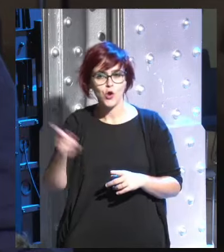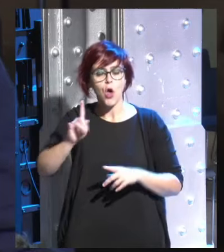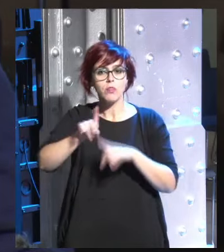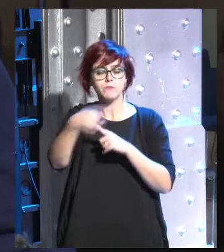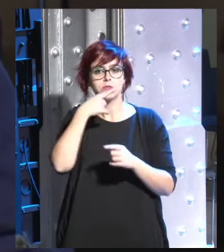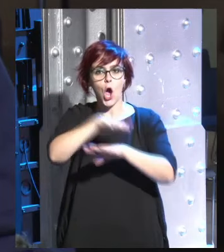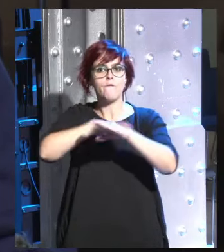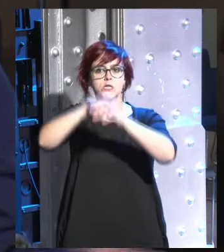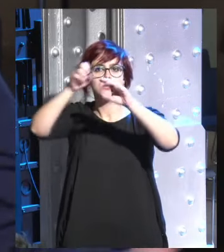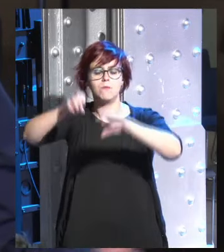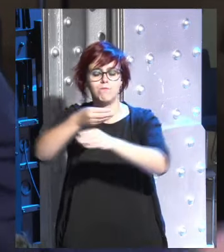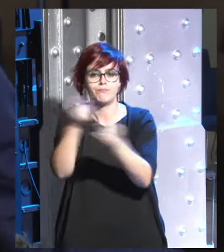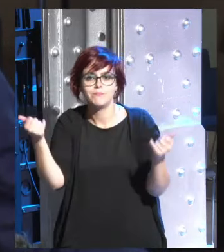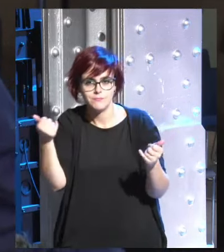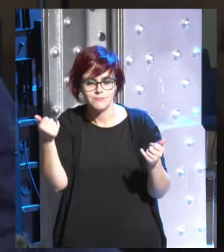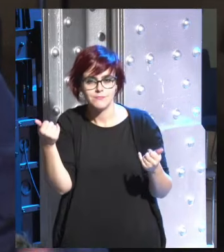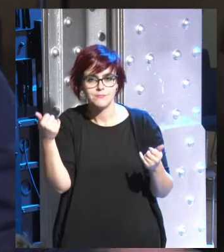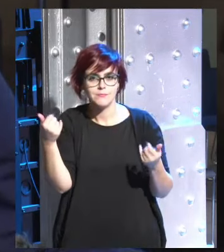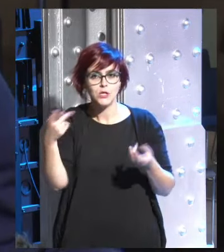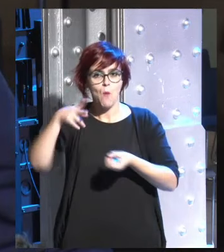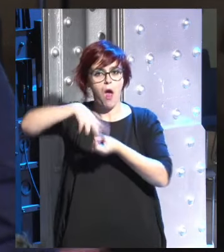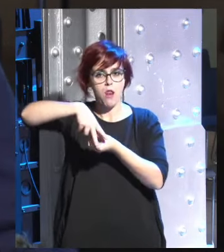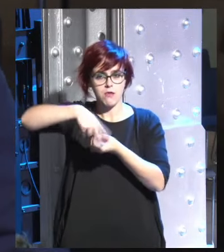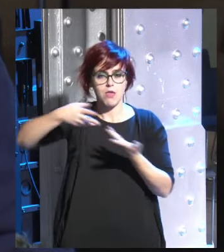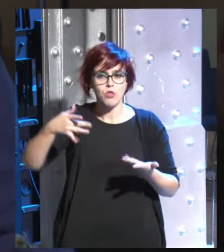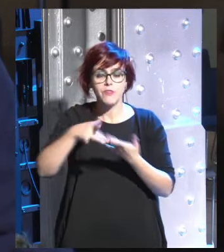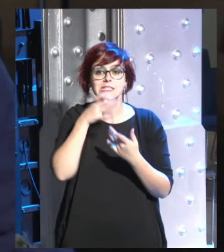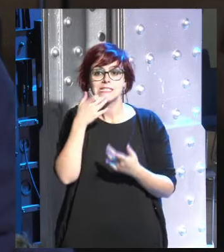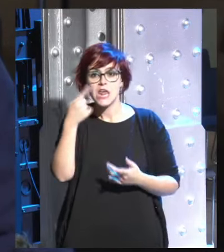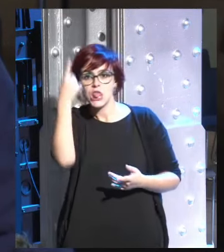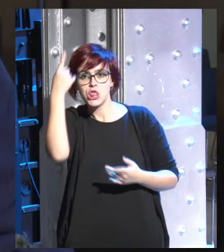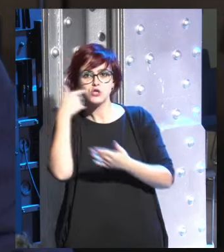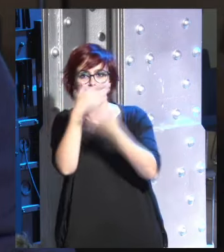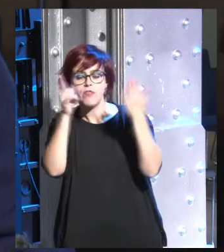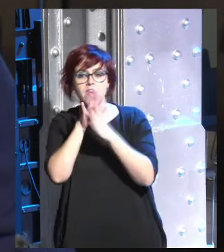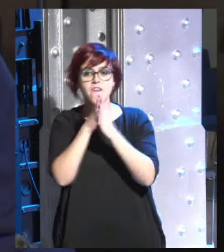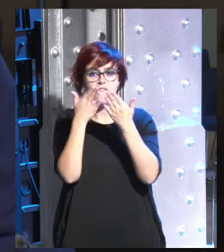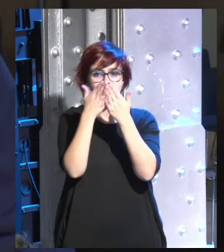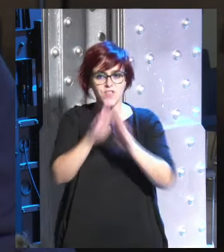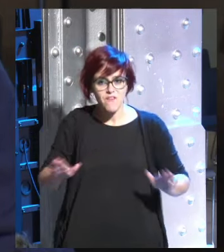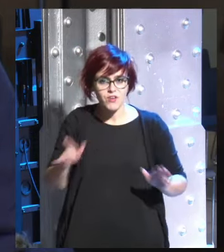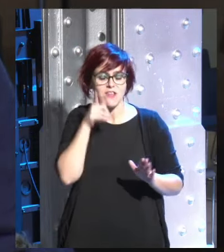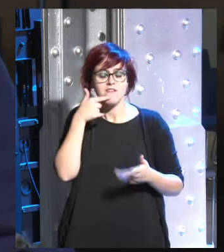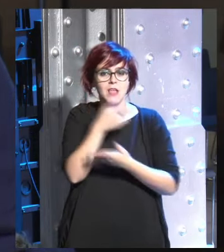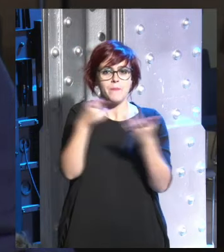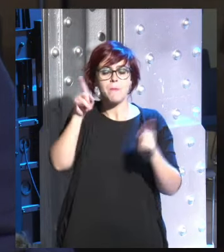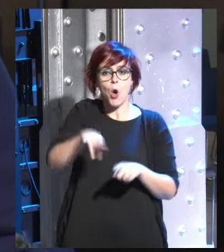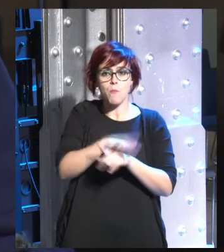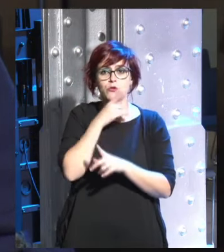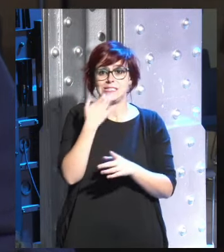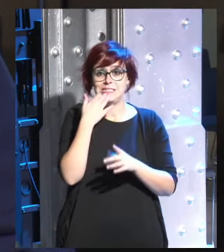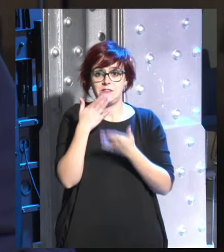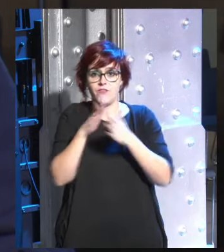anarquía y si crees y si no crees en Dios ni en la Biblia porque no habría asesinatos